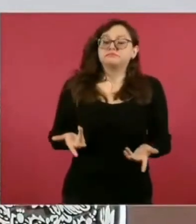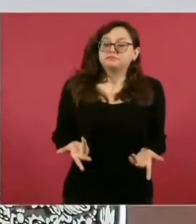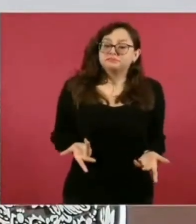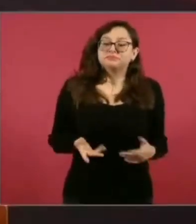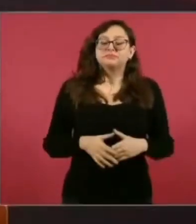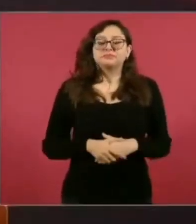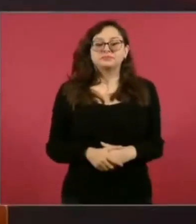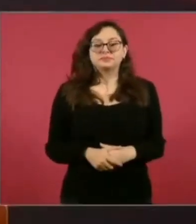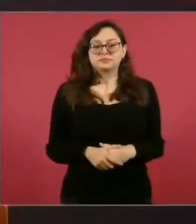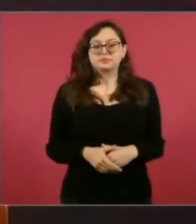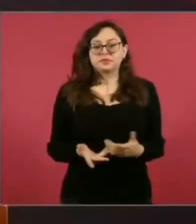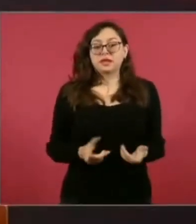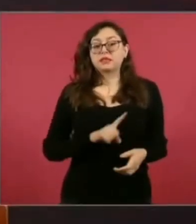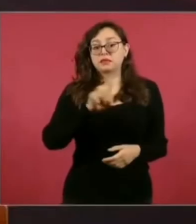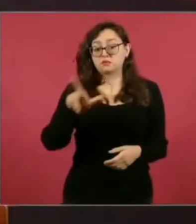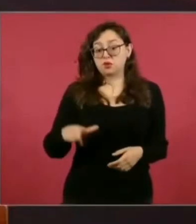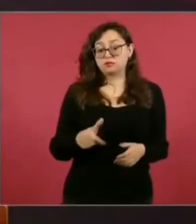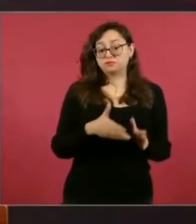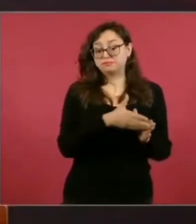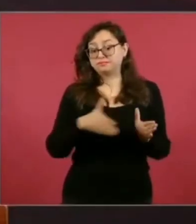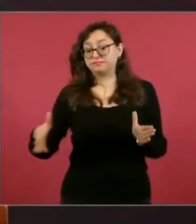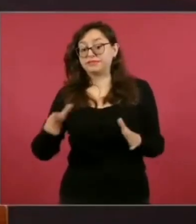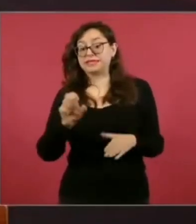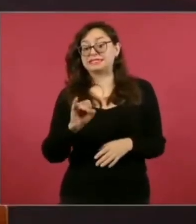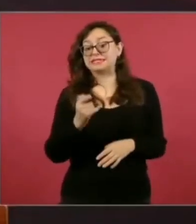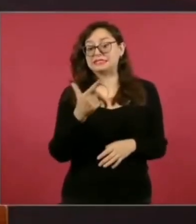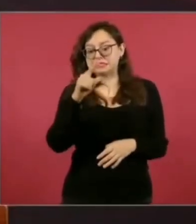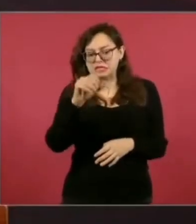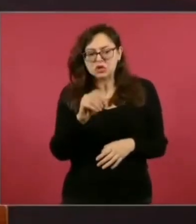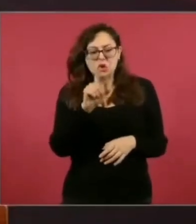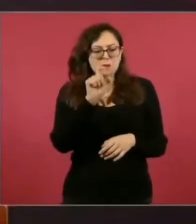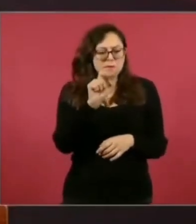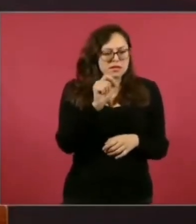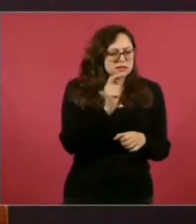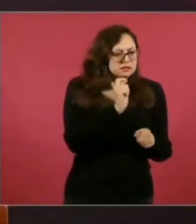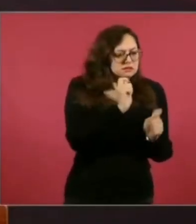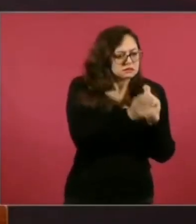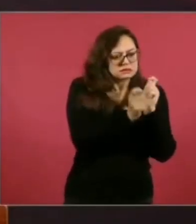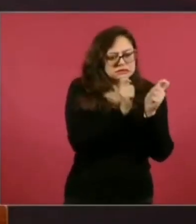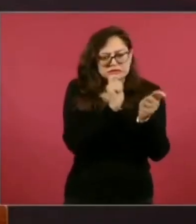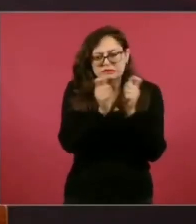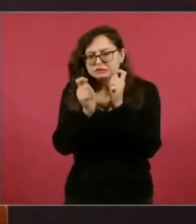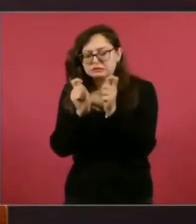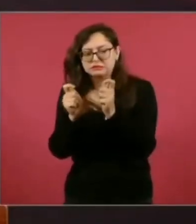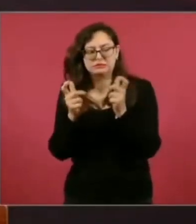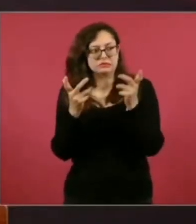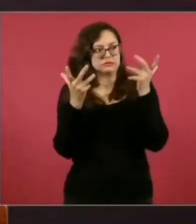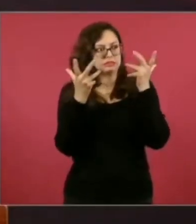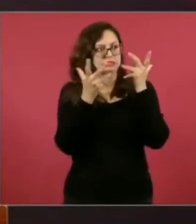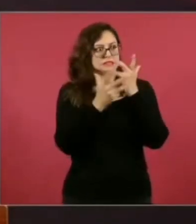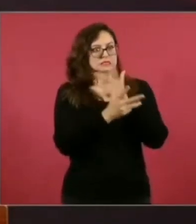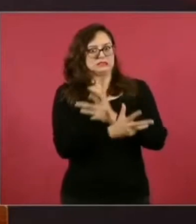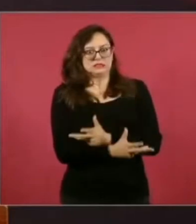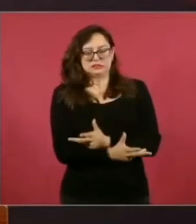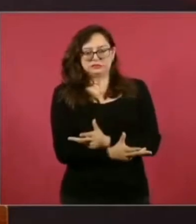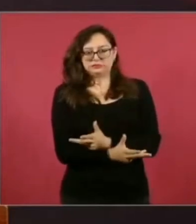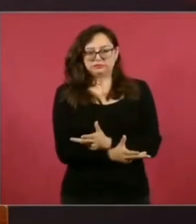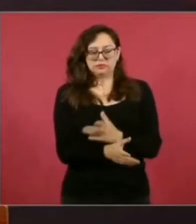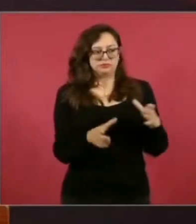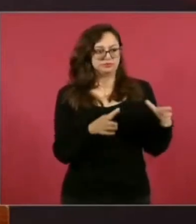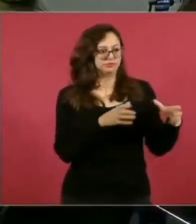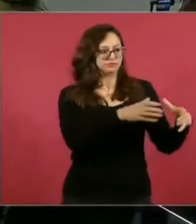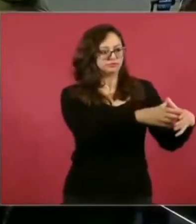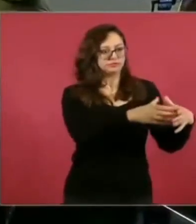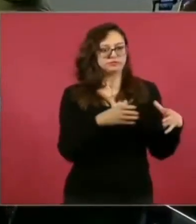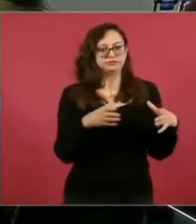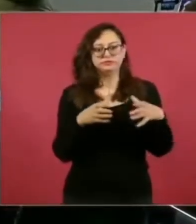Los científicos del siglo XX, viendo las complicaciones que derivaron de etiquetar a personas